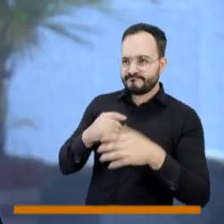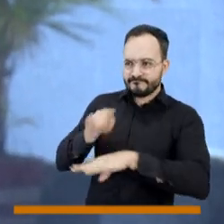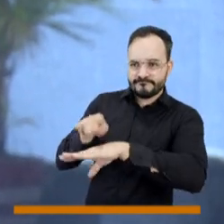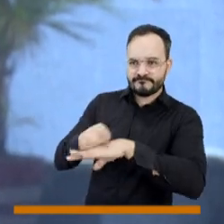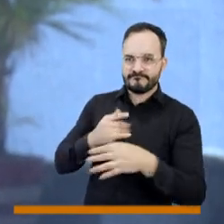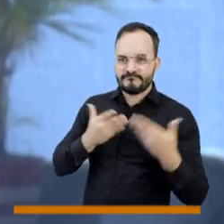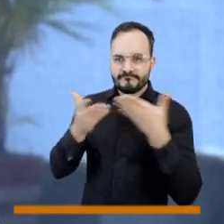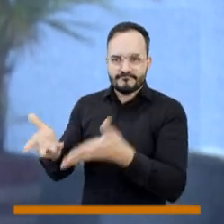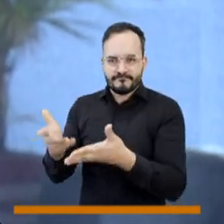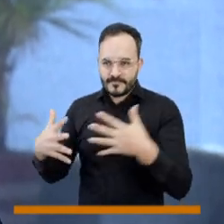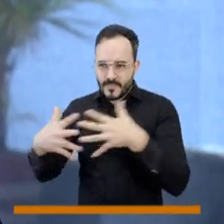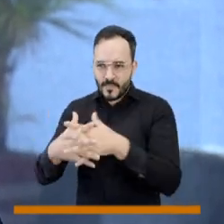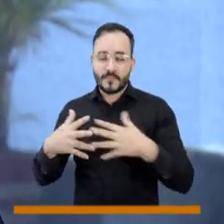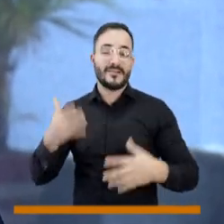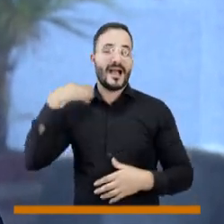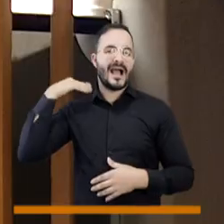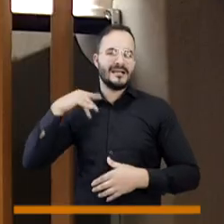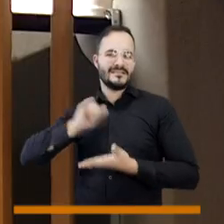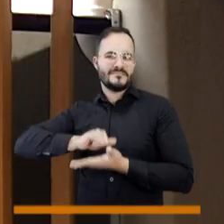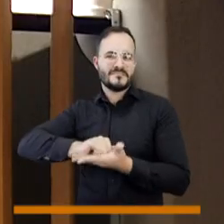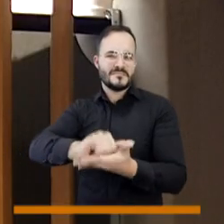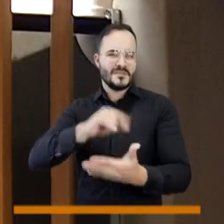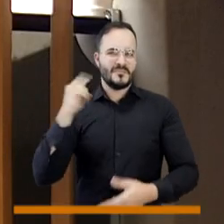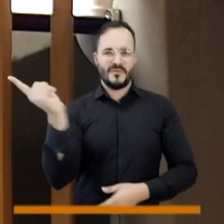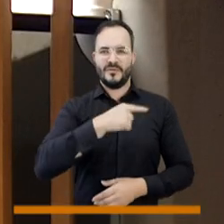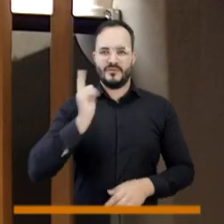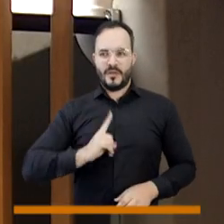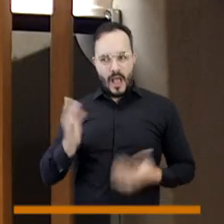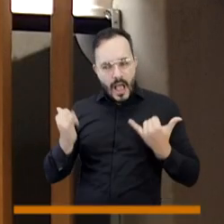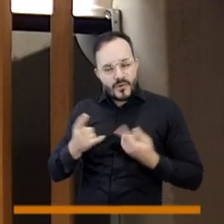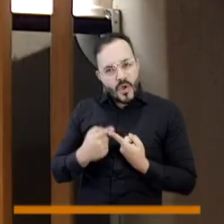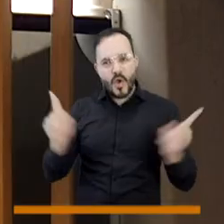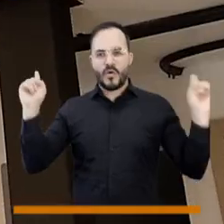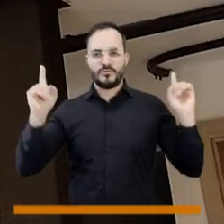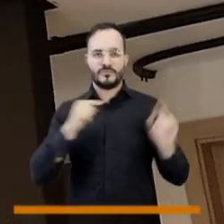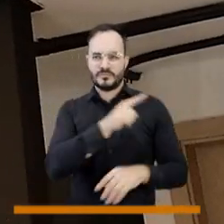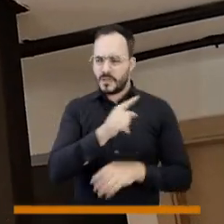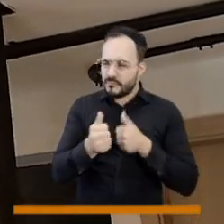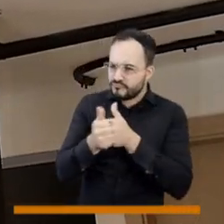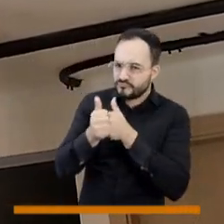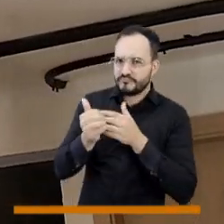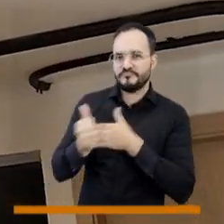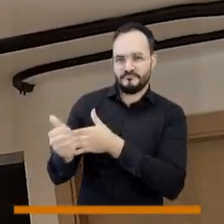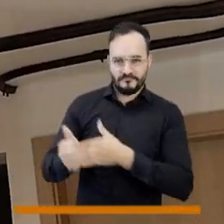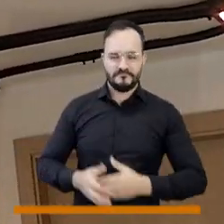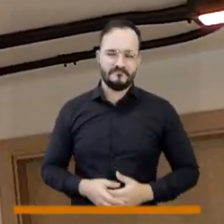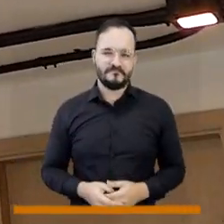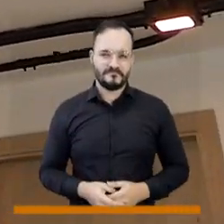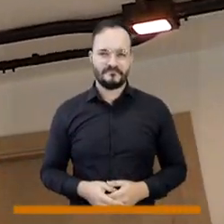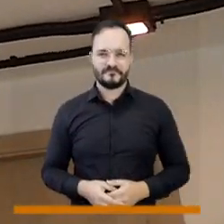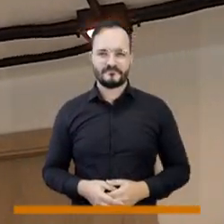cambian drásticamente con lo que está establecido y con los esquemas existentes sean posibles.